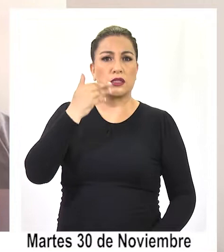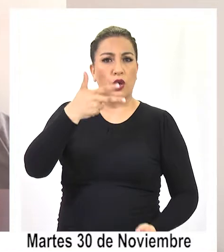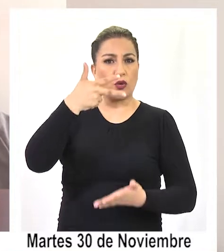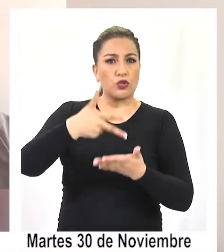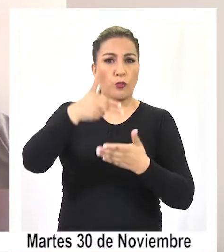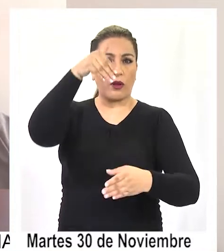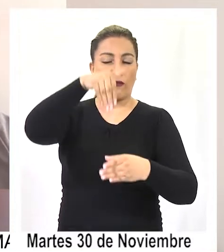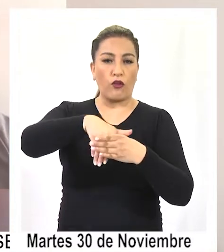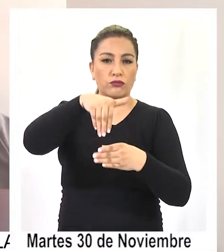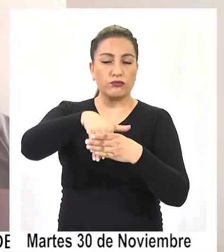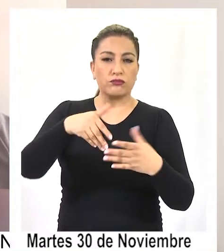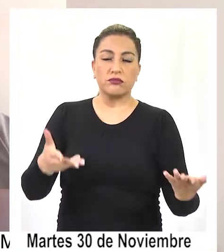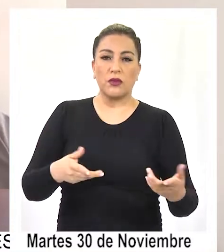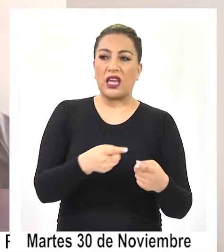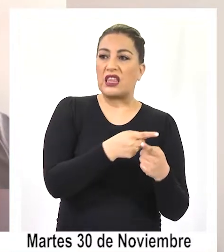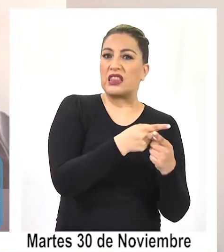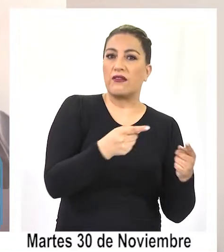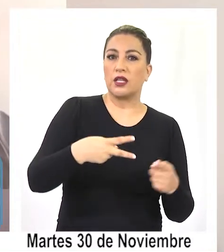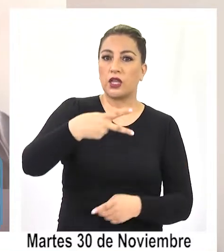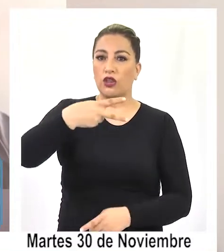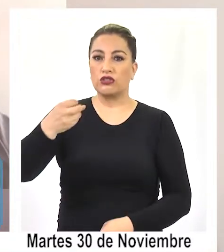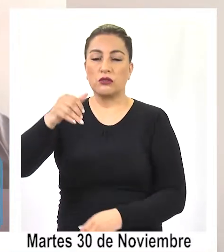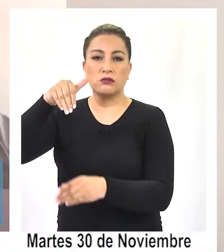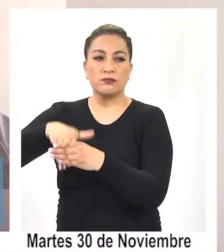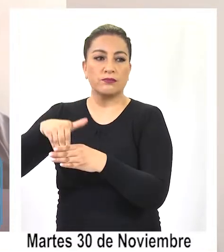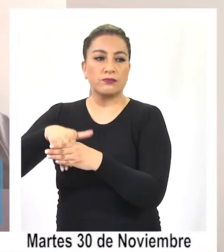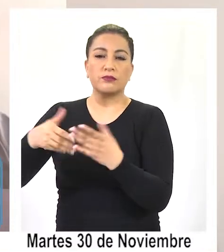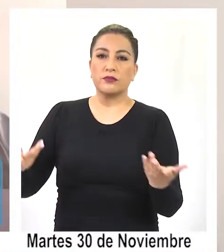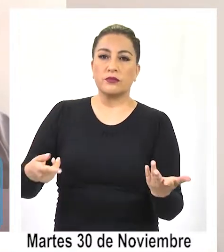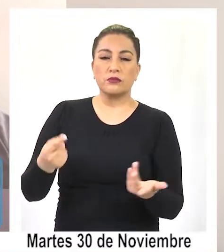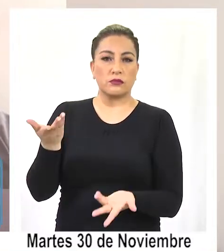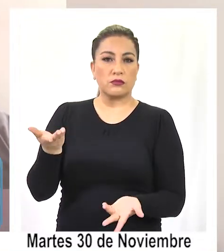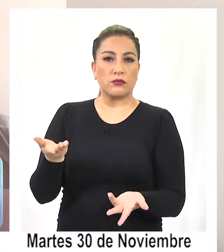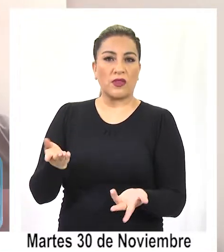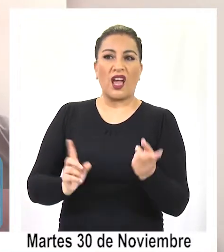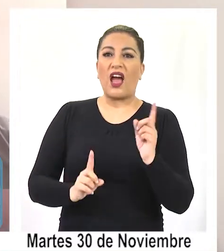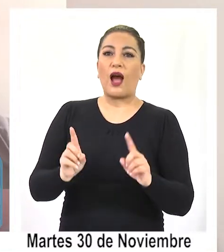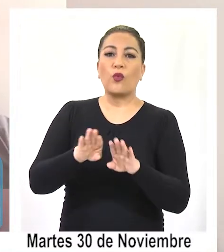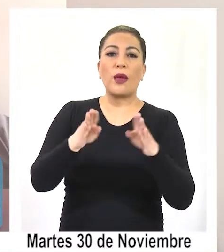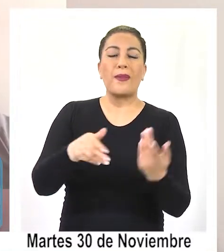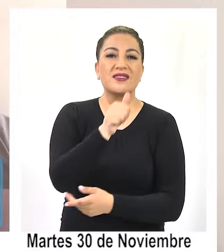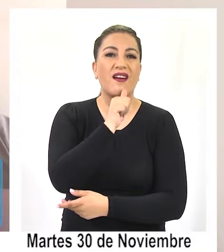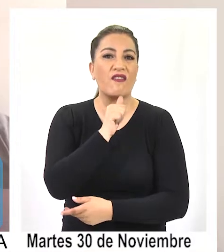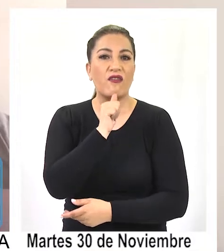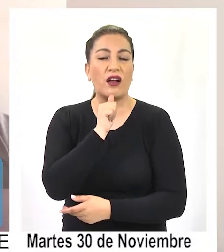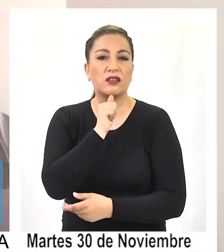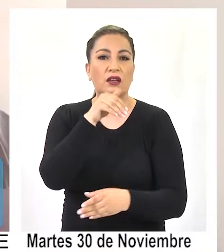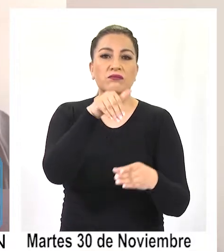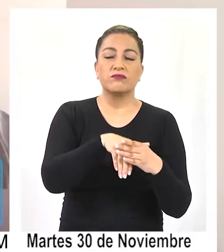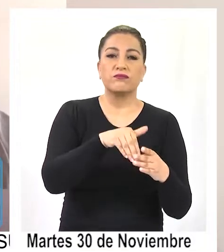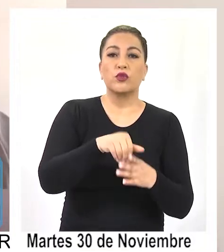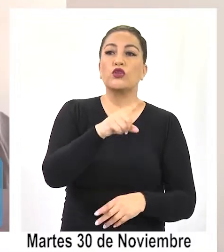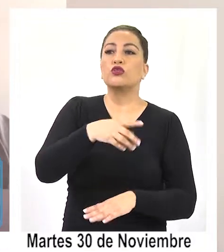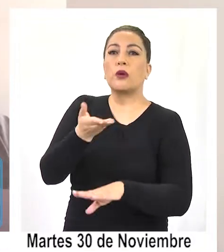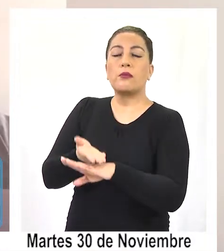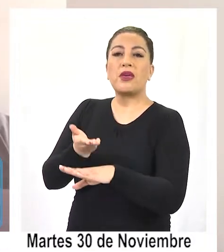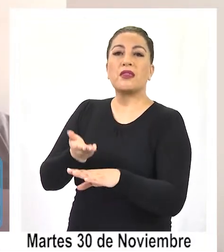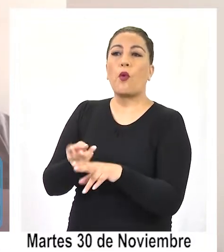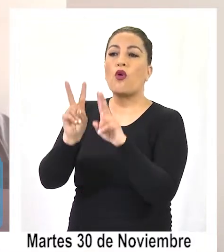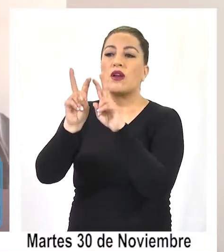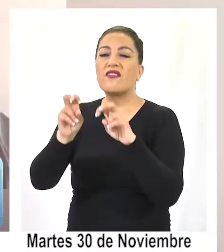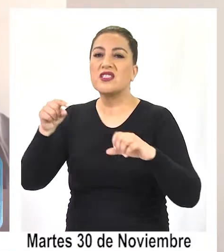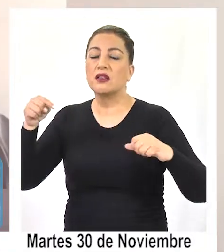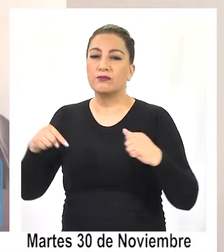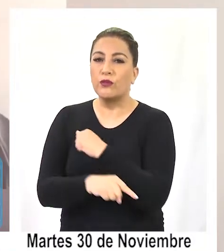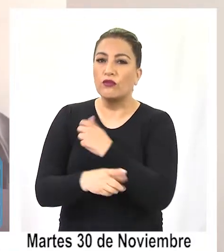votos y hay una diferencia de 200 votos que tenemos y hay mesas que no están cuadradas, por ende estamos pidiendo la revisión respecto a eso, que